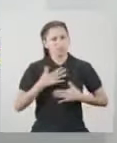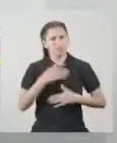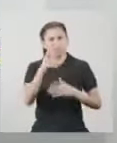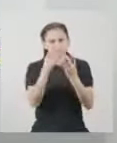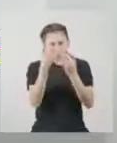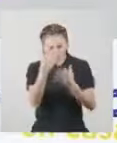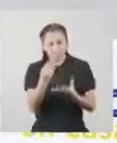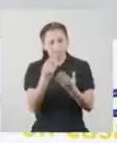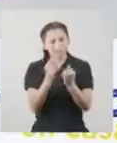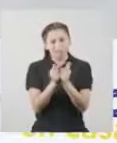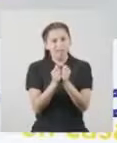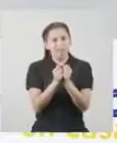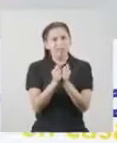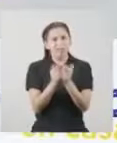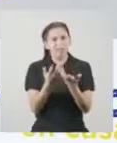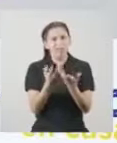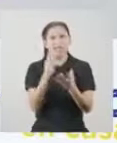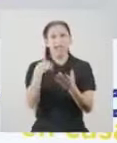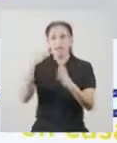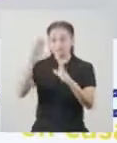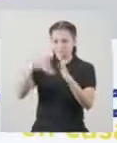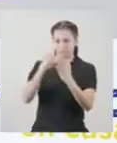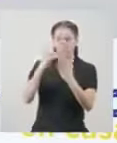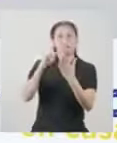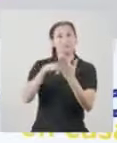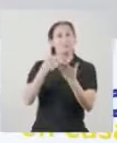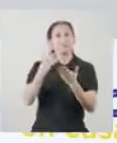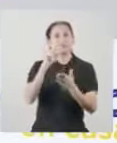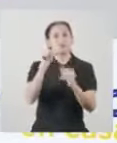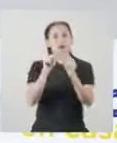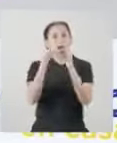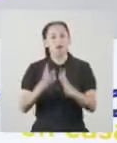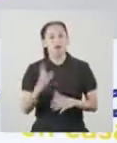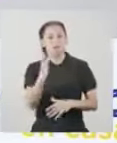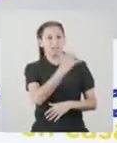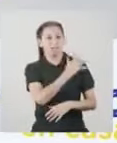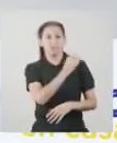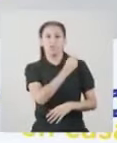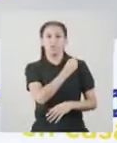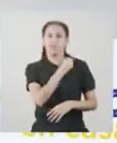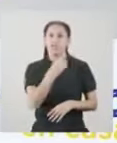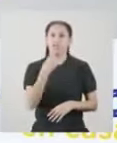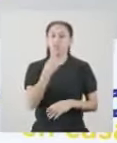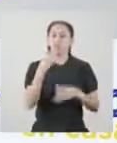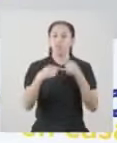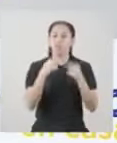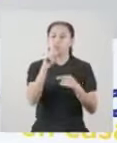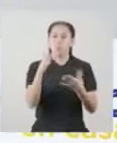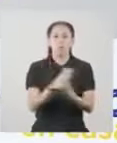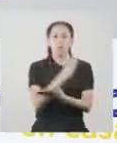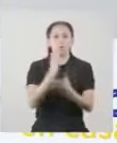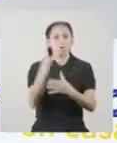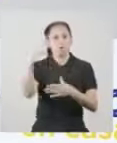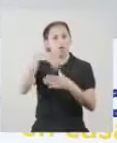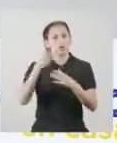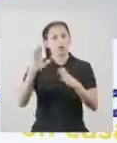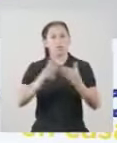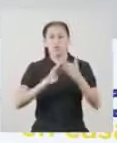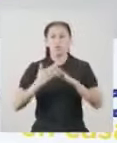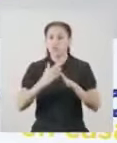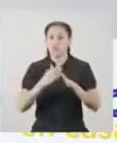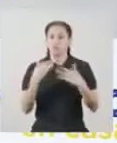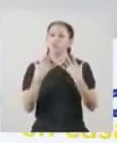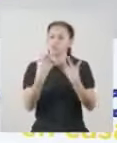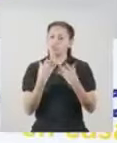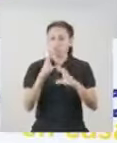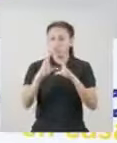entretenida ahí en el celular? Mario, me acaba de llegar un mensaje de una estudiante de quinto de secundaria Que me cuenta sobre un problema en su comunidad